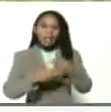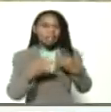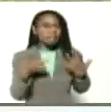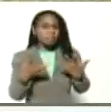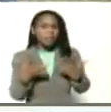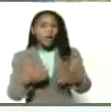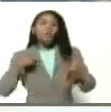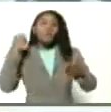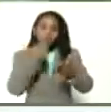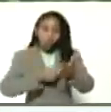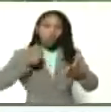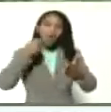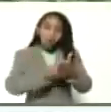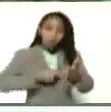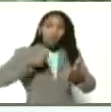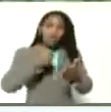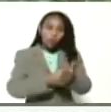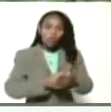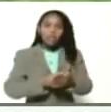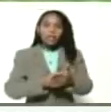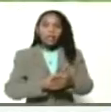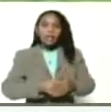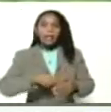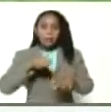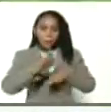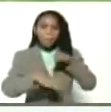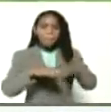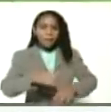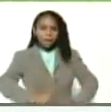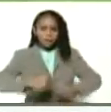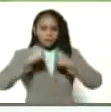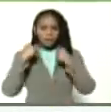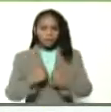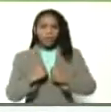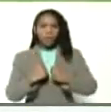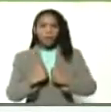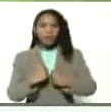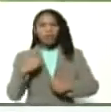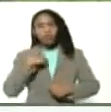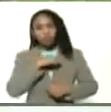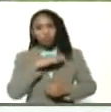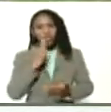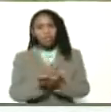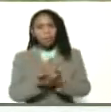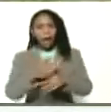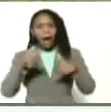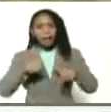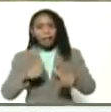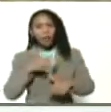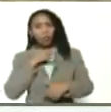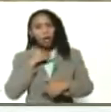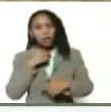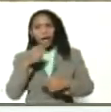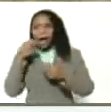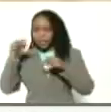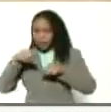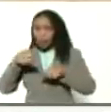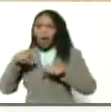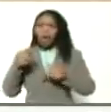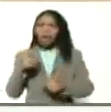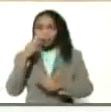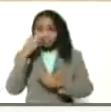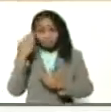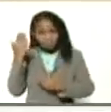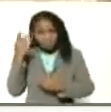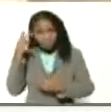lucha y pie firme aquí estaremos siempre y cuando guste estamos aquí o yo